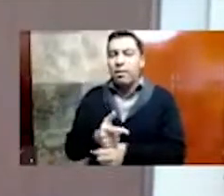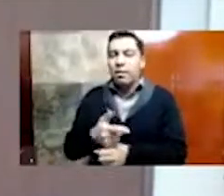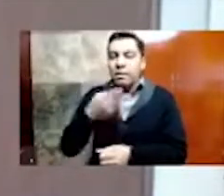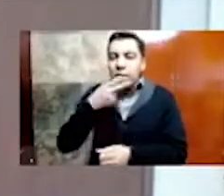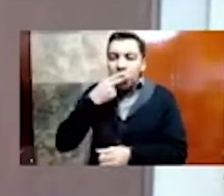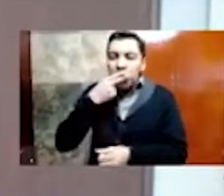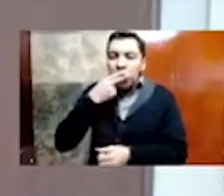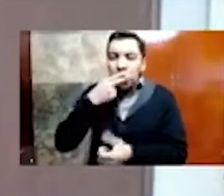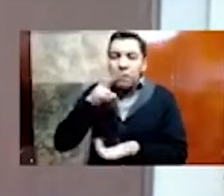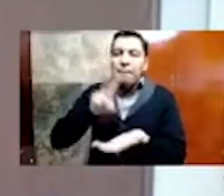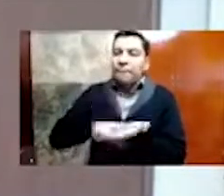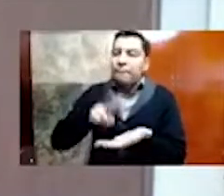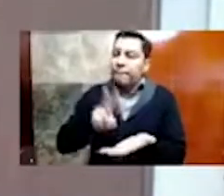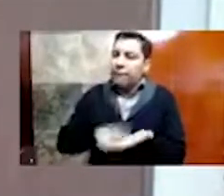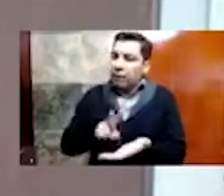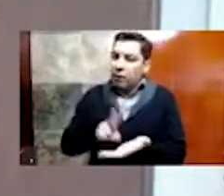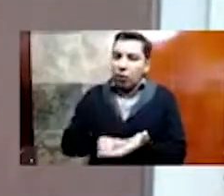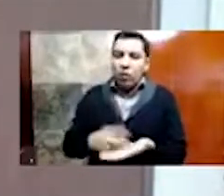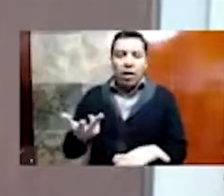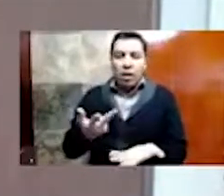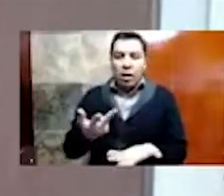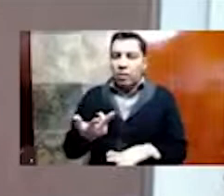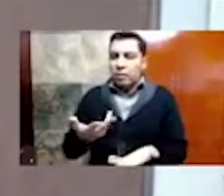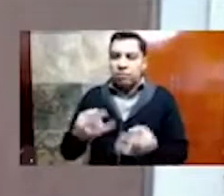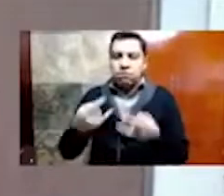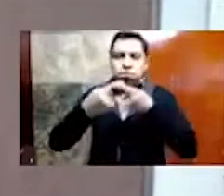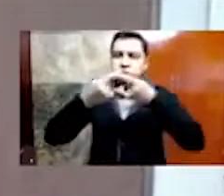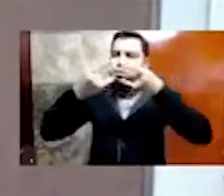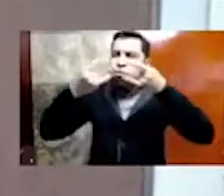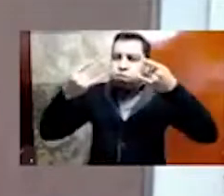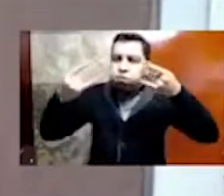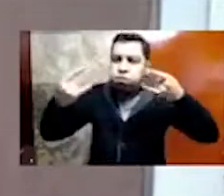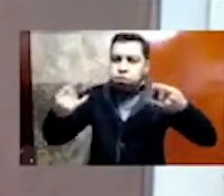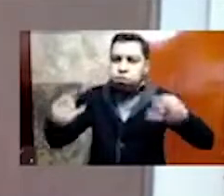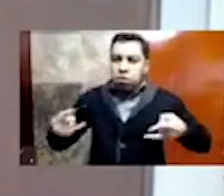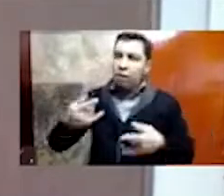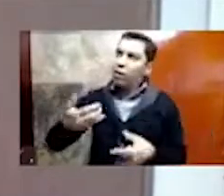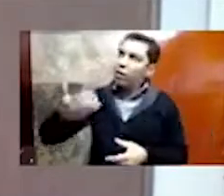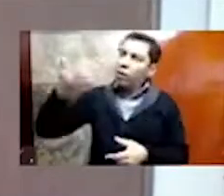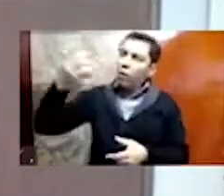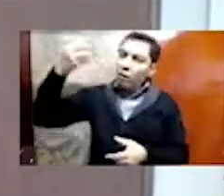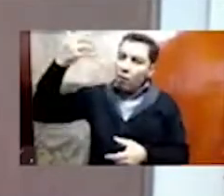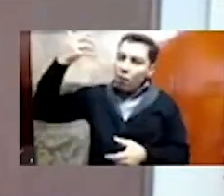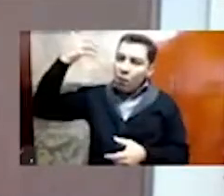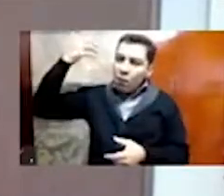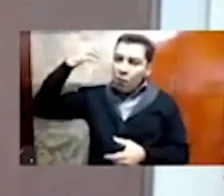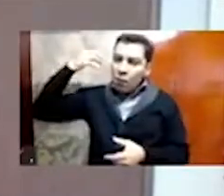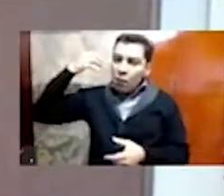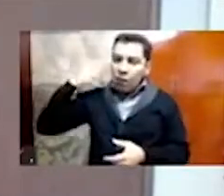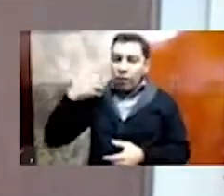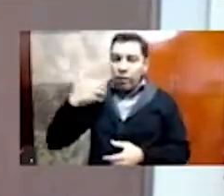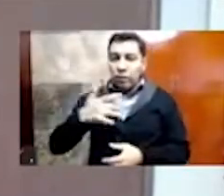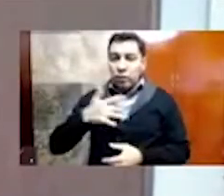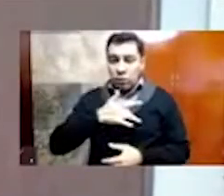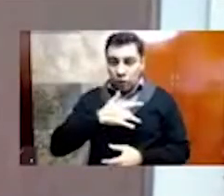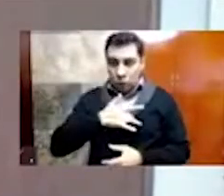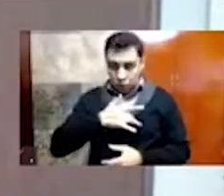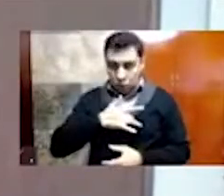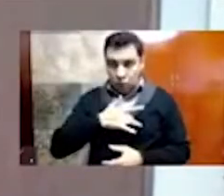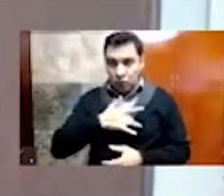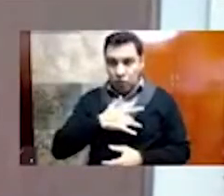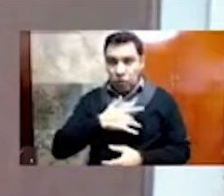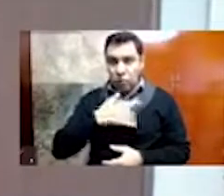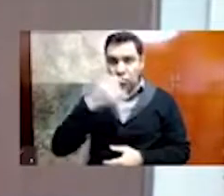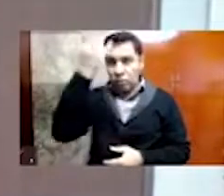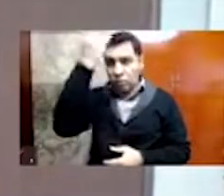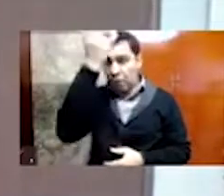conflictos, nuestras grandezas y miserias, y en una palabra del propio rostro y corazón, expresión de nuestra fisonomía